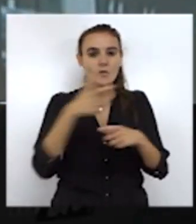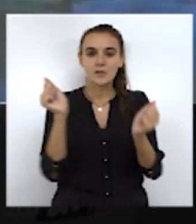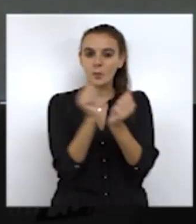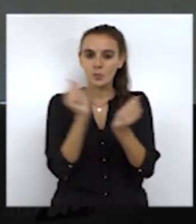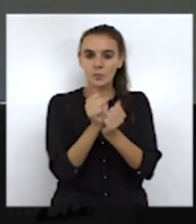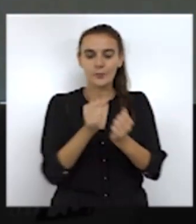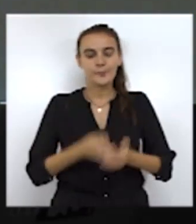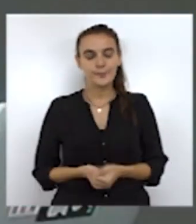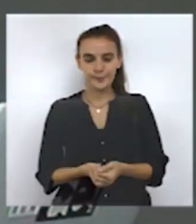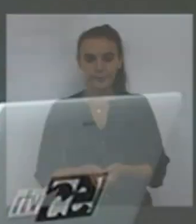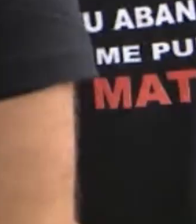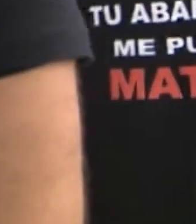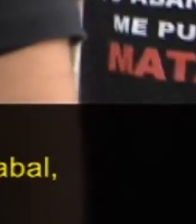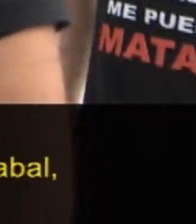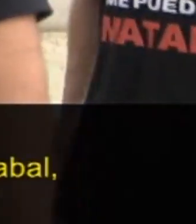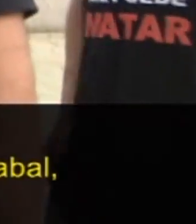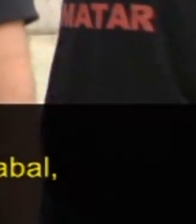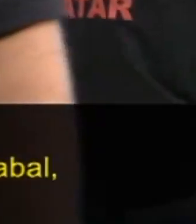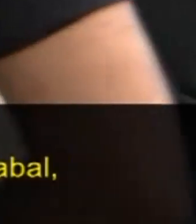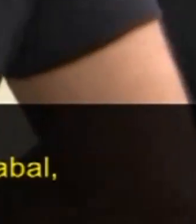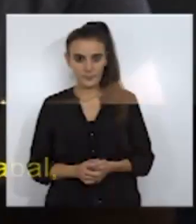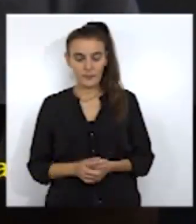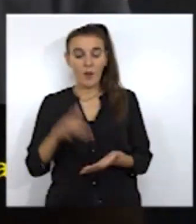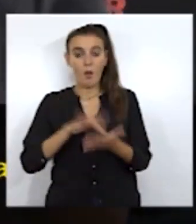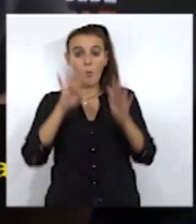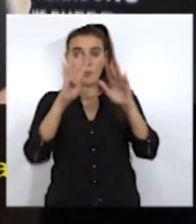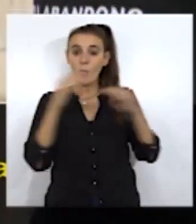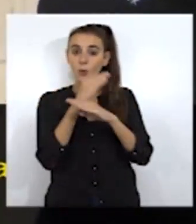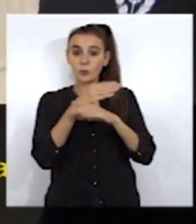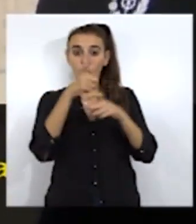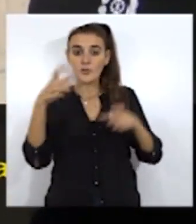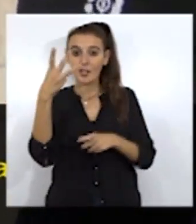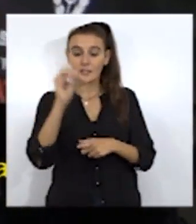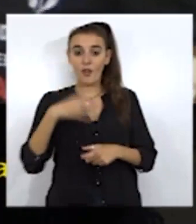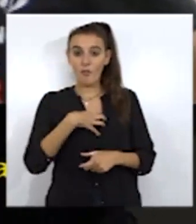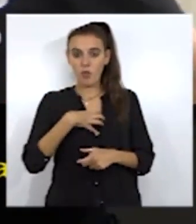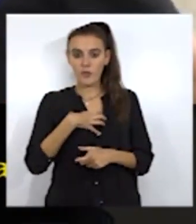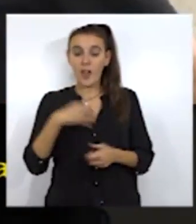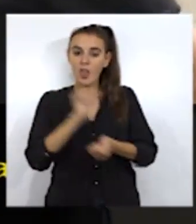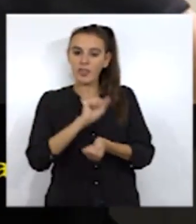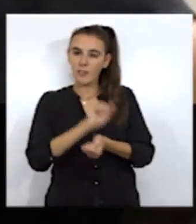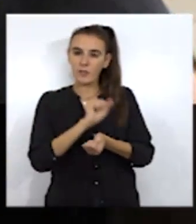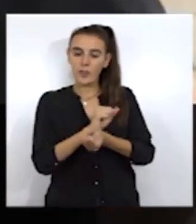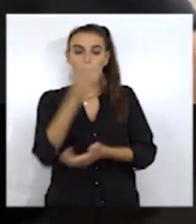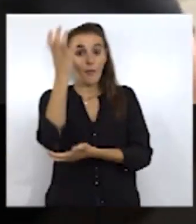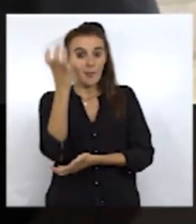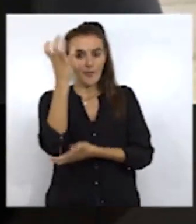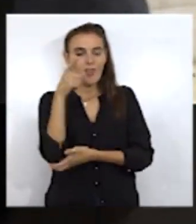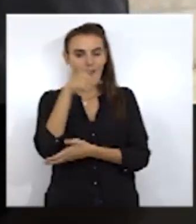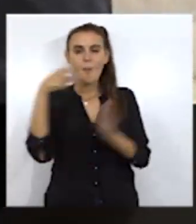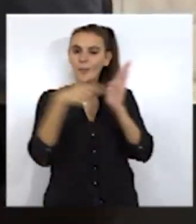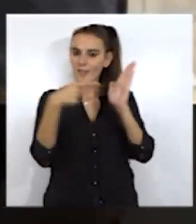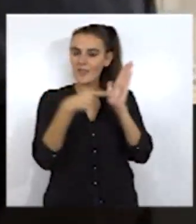funcionarios de prisiones. Desde el 9 de octubre, 30 funcionarios del centro penitenciario Fuerte Mendizábal reivindican